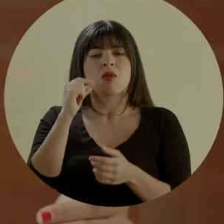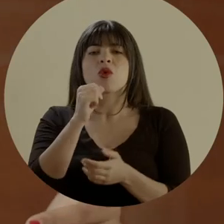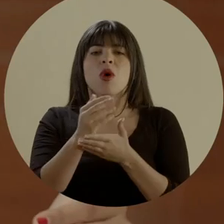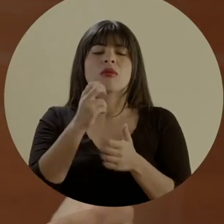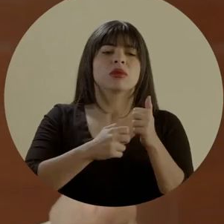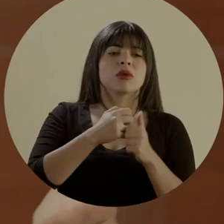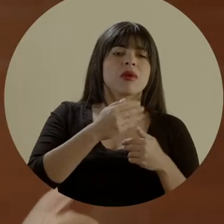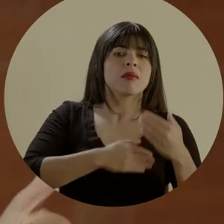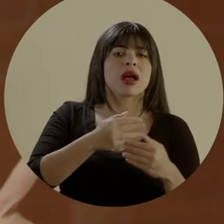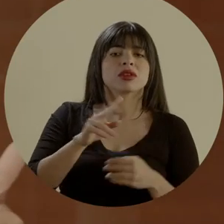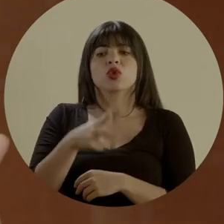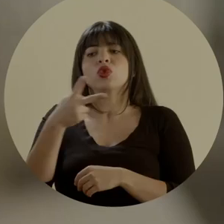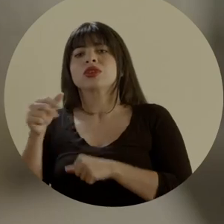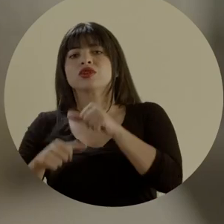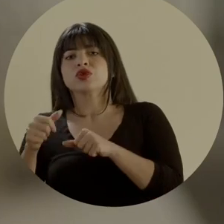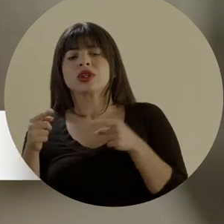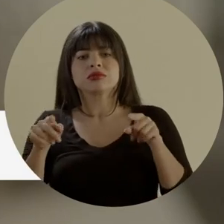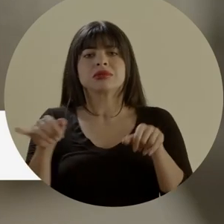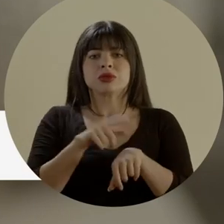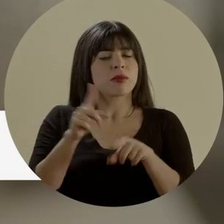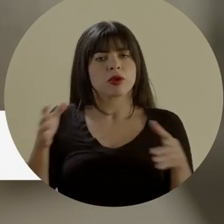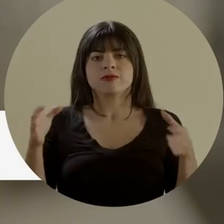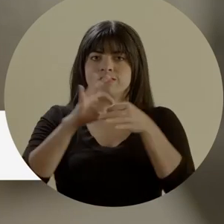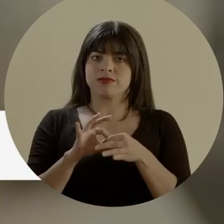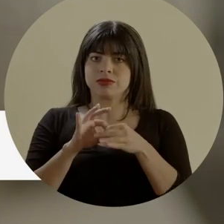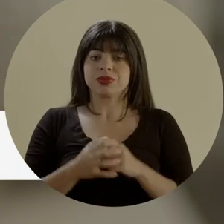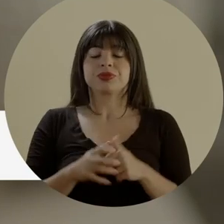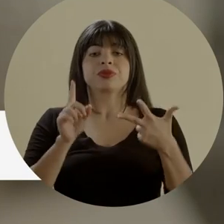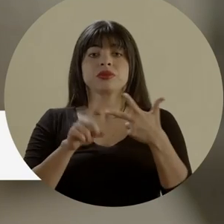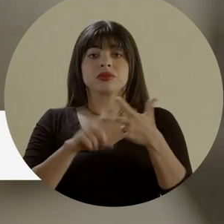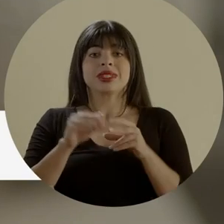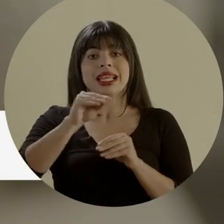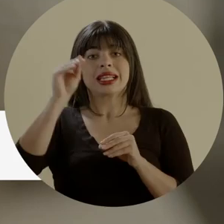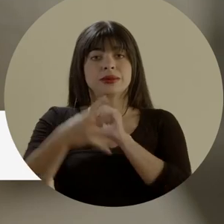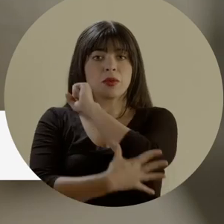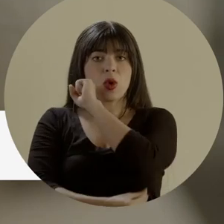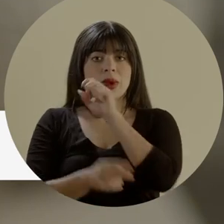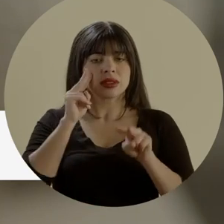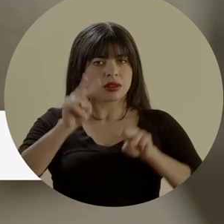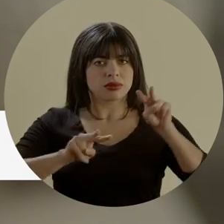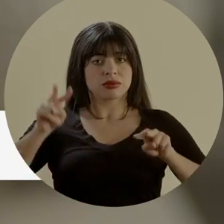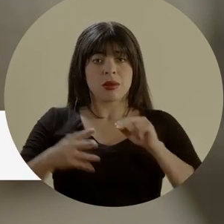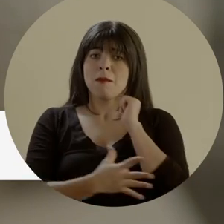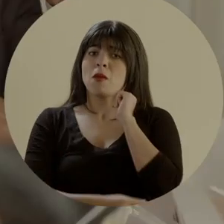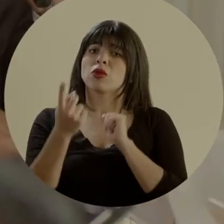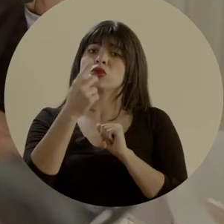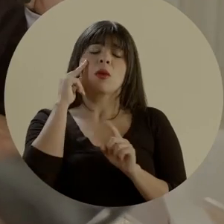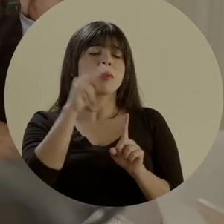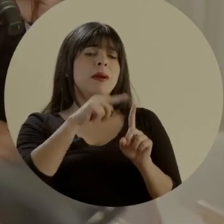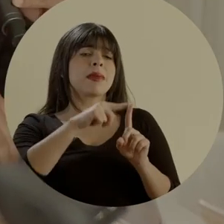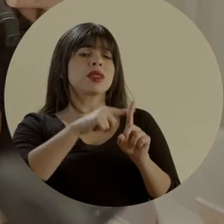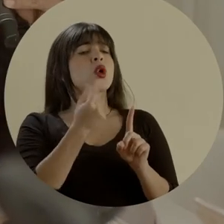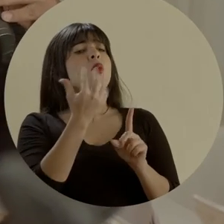evitar la ineficiencia y duplicidad de esfuerzos. Aplicamos el índice de pobreza multidimensional. La pobreza no sólo se puede